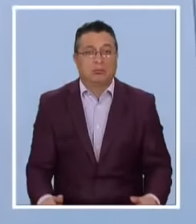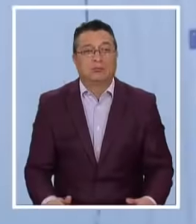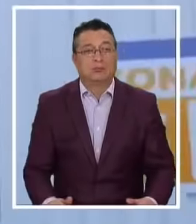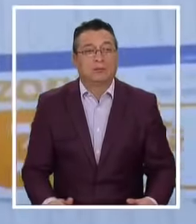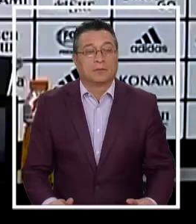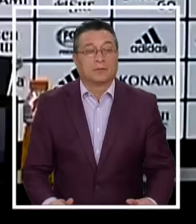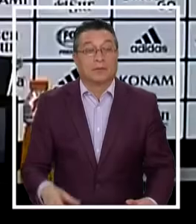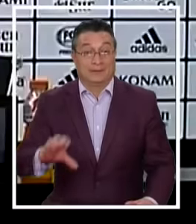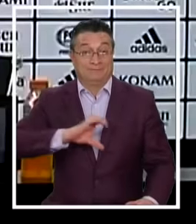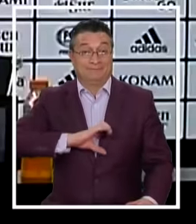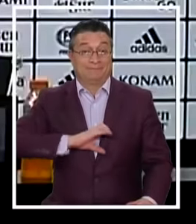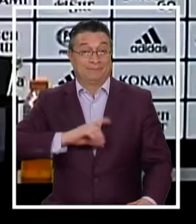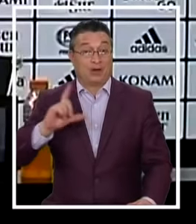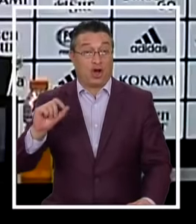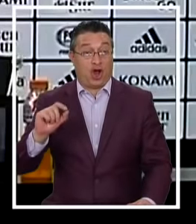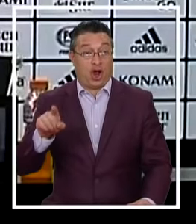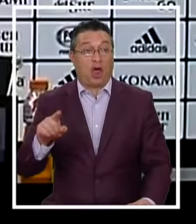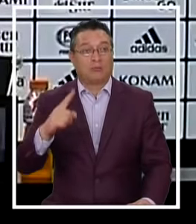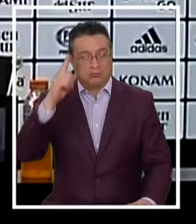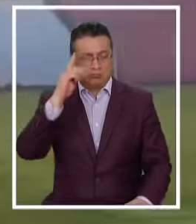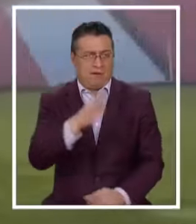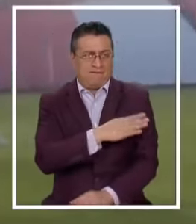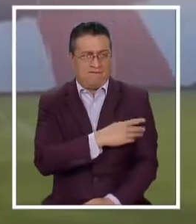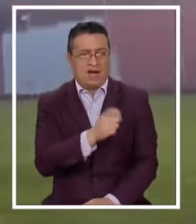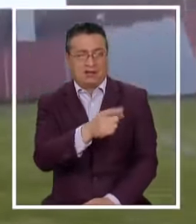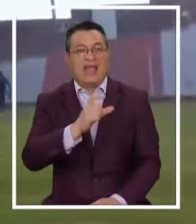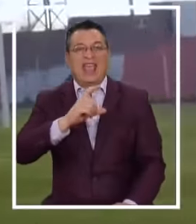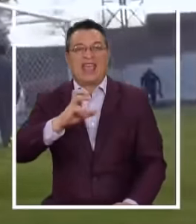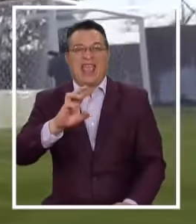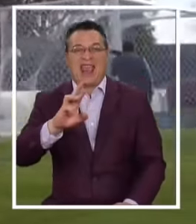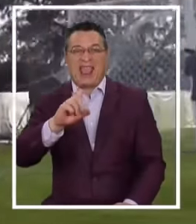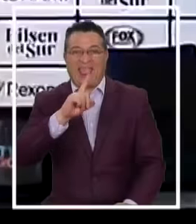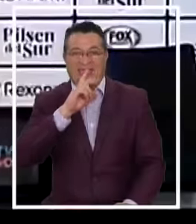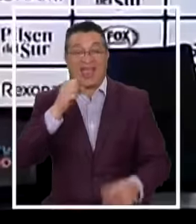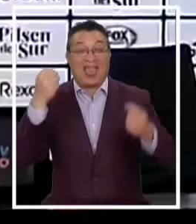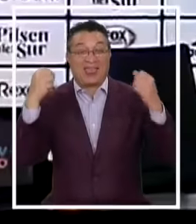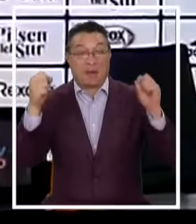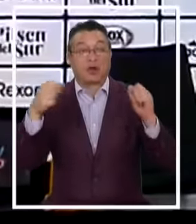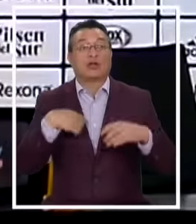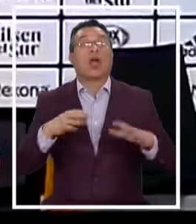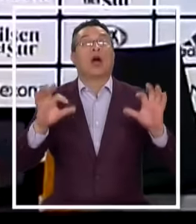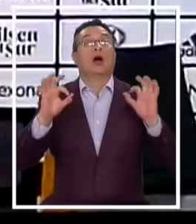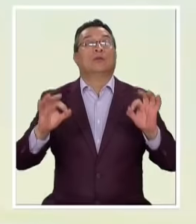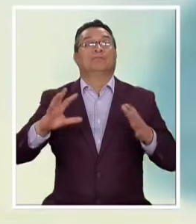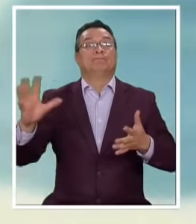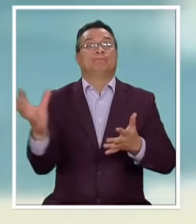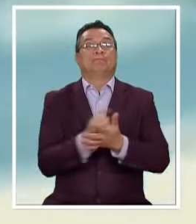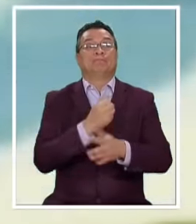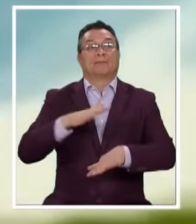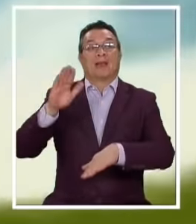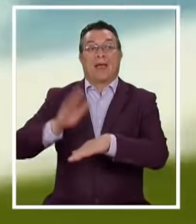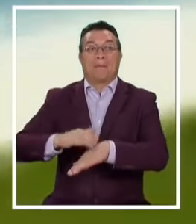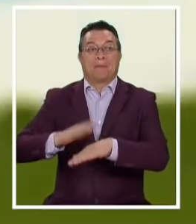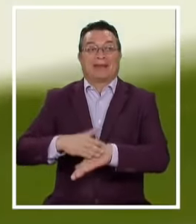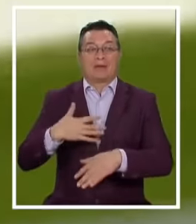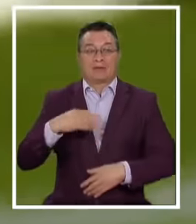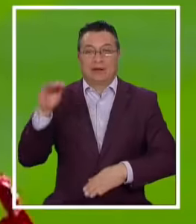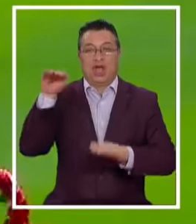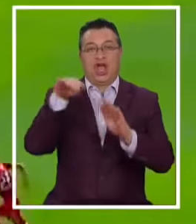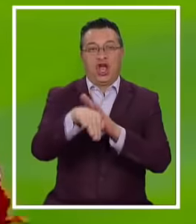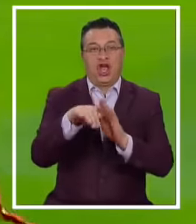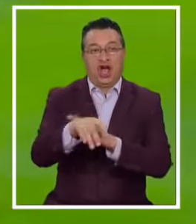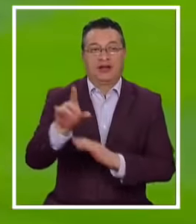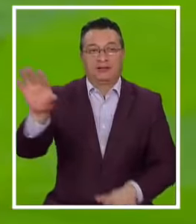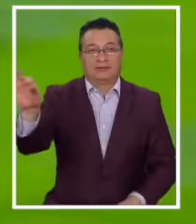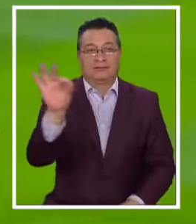El técnico Colo-Colino Le tenía fe ciega Al gerente deportivo Que a última hora Se lució Y logró El préstamo Del tan anhelado Delantero